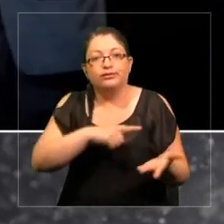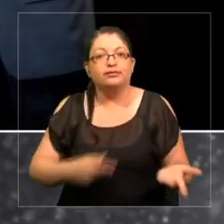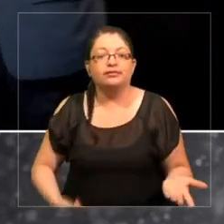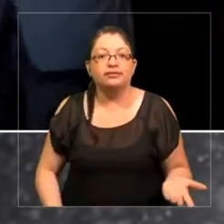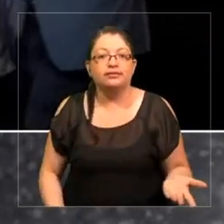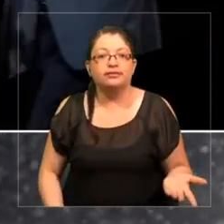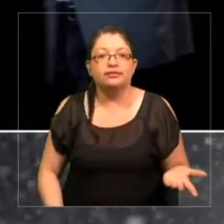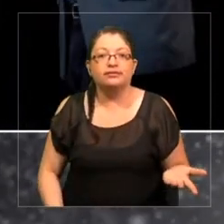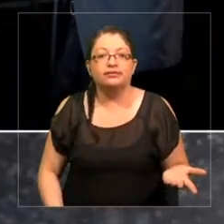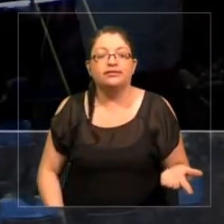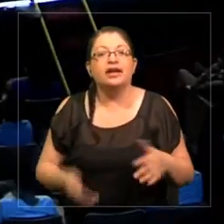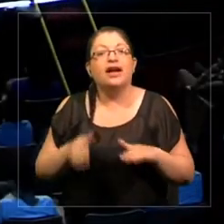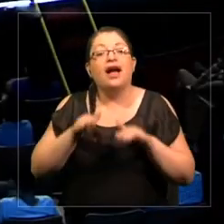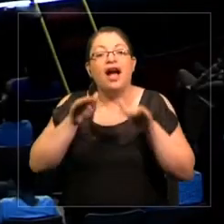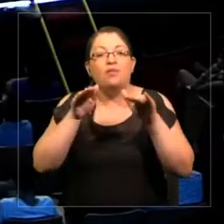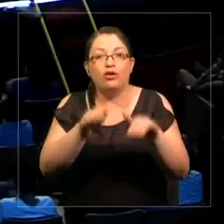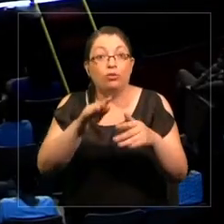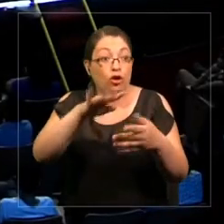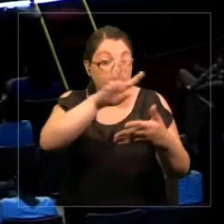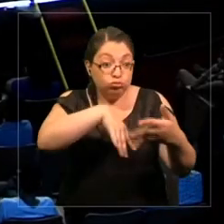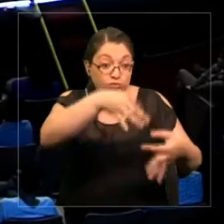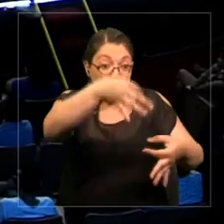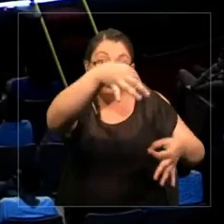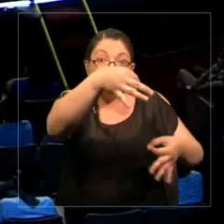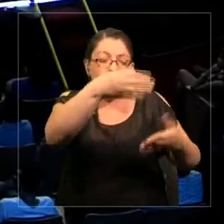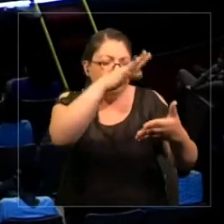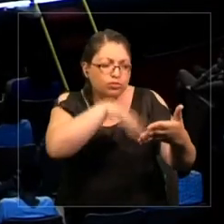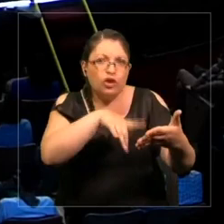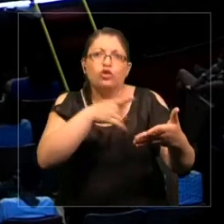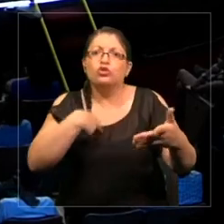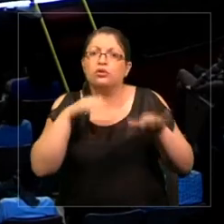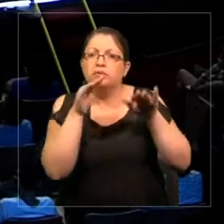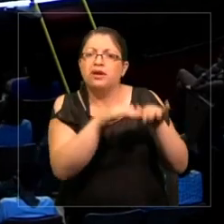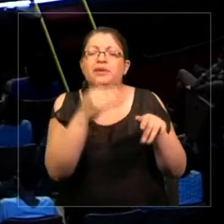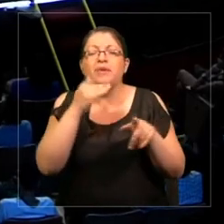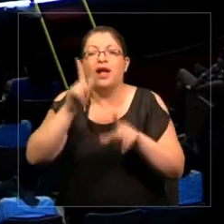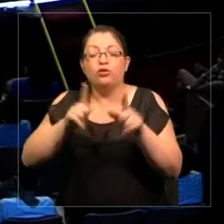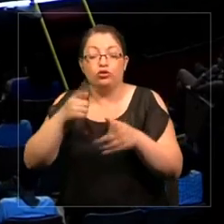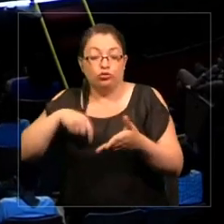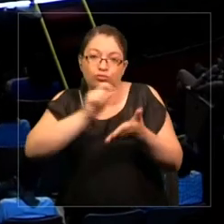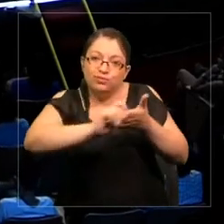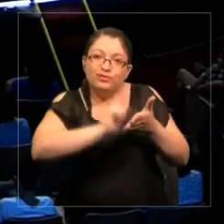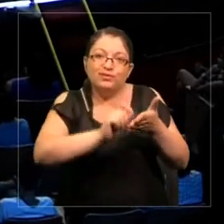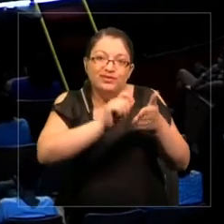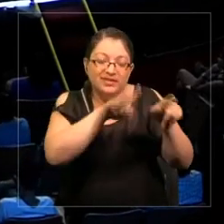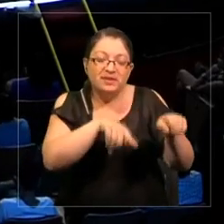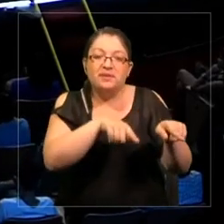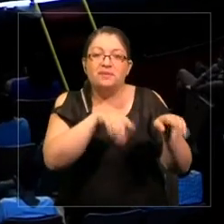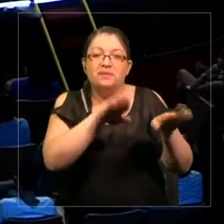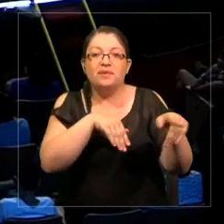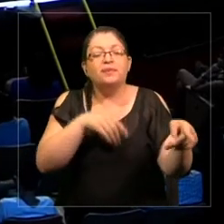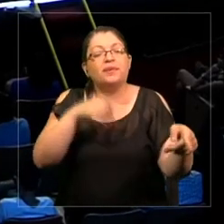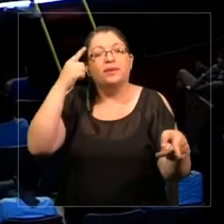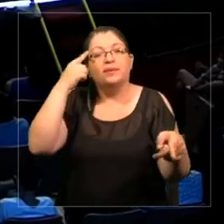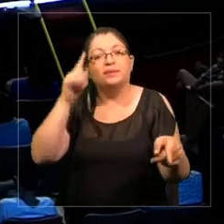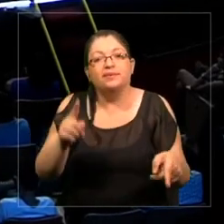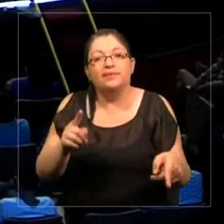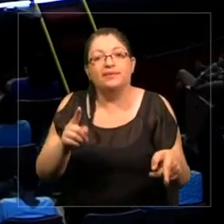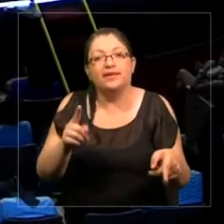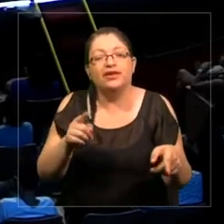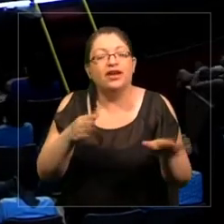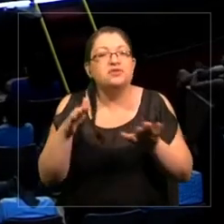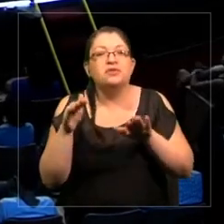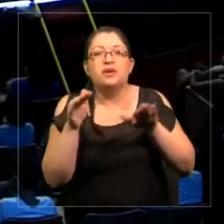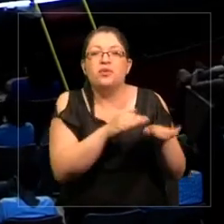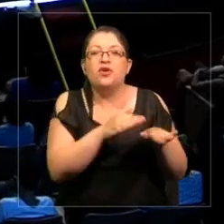Nosotros apoyamos estos documentos. Incluso hemos escrito algunos de ellos. Pero es un